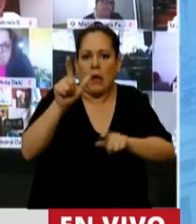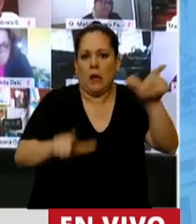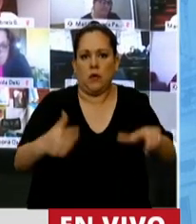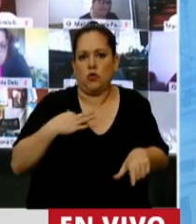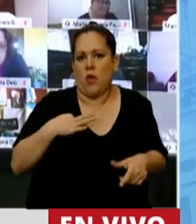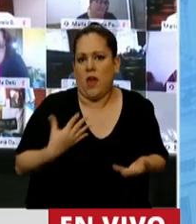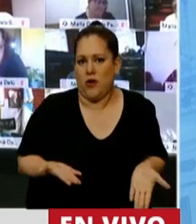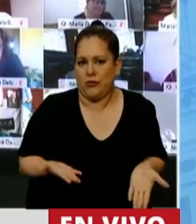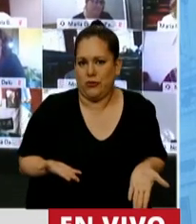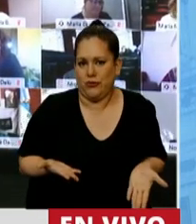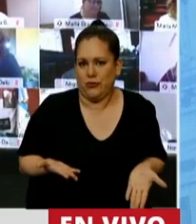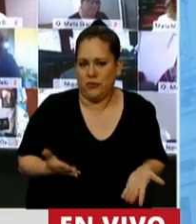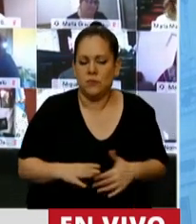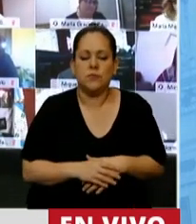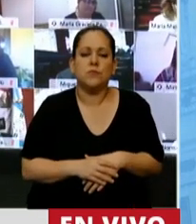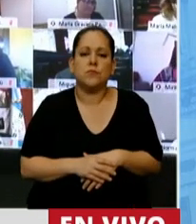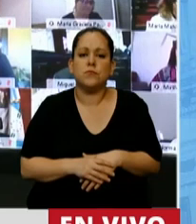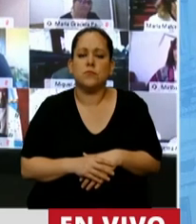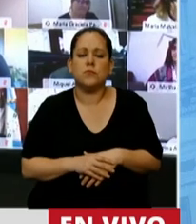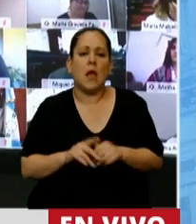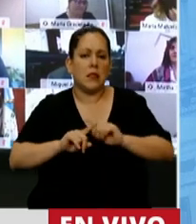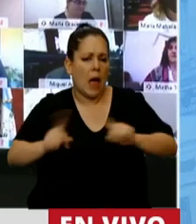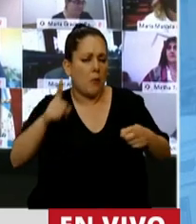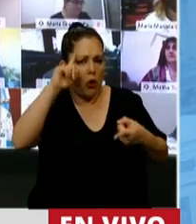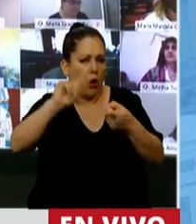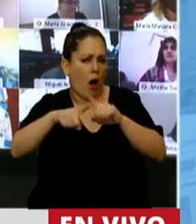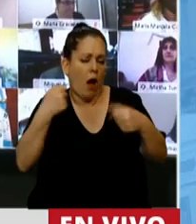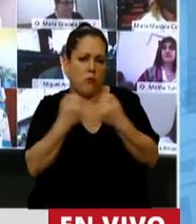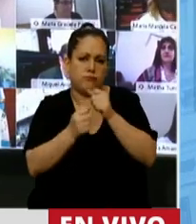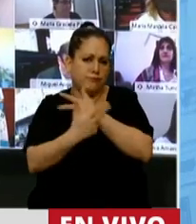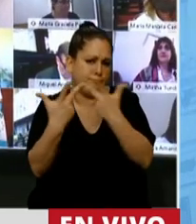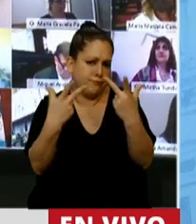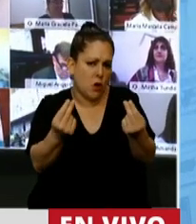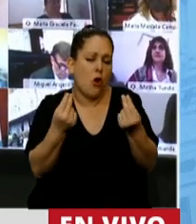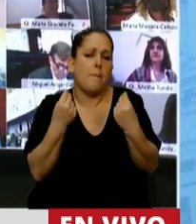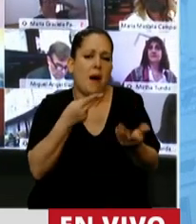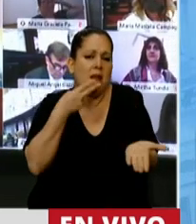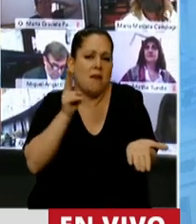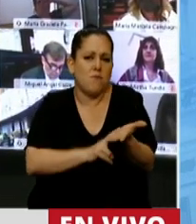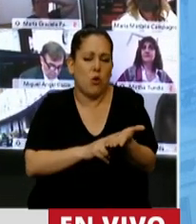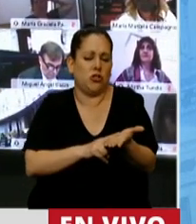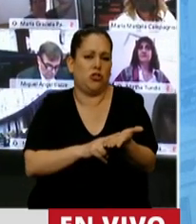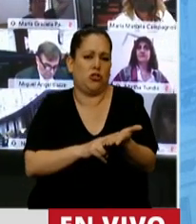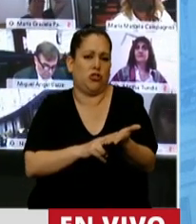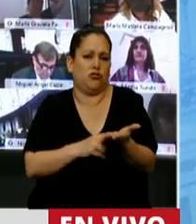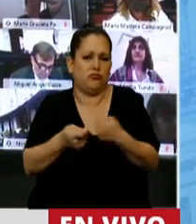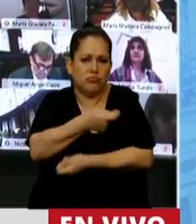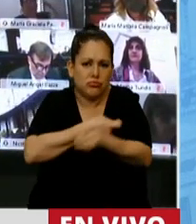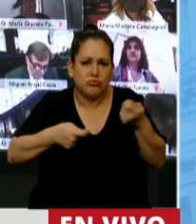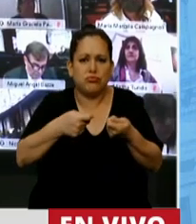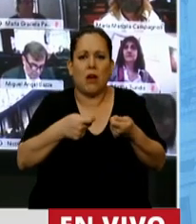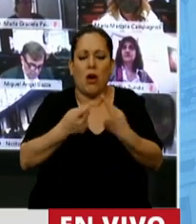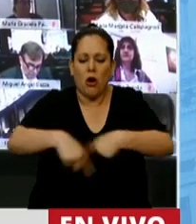También no estamos de acuerdo con el incremento que se propone para impuestos internos a los